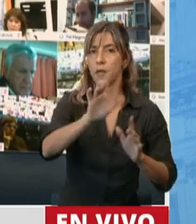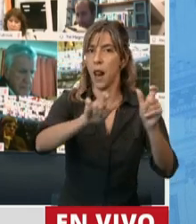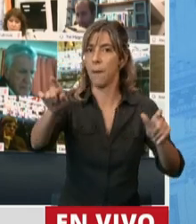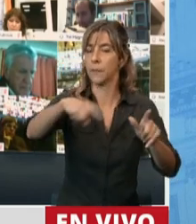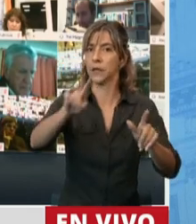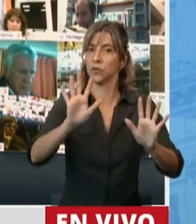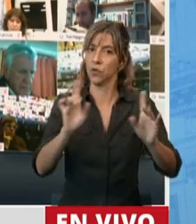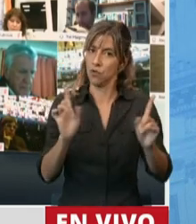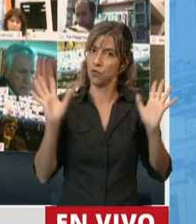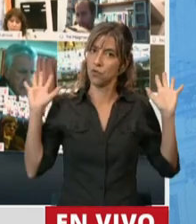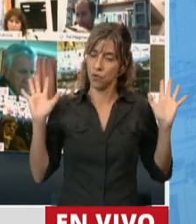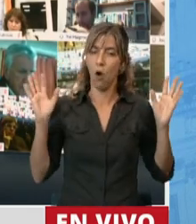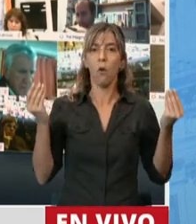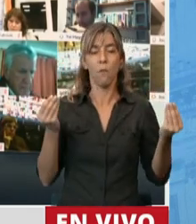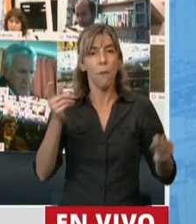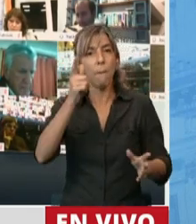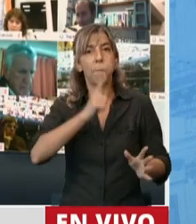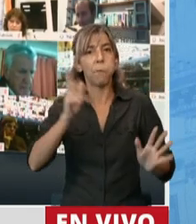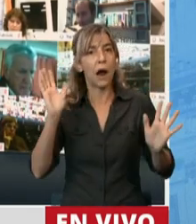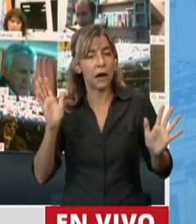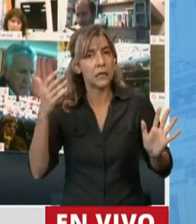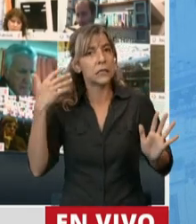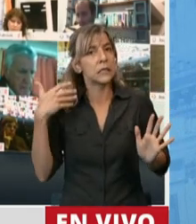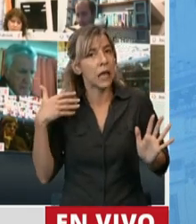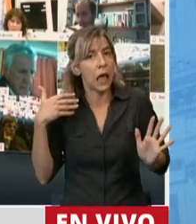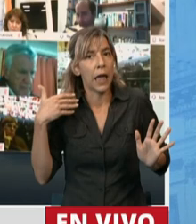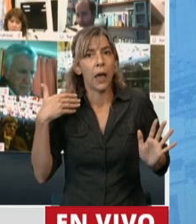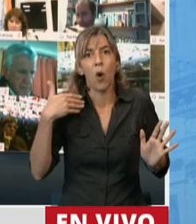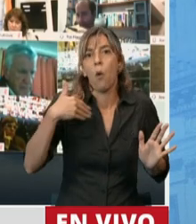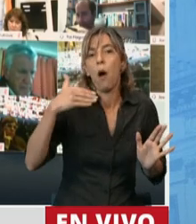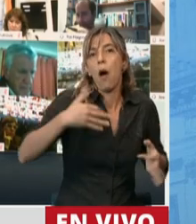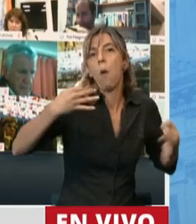transmitiendo un excesivo triunfalismo.